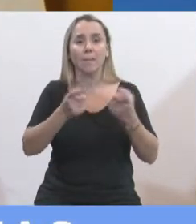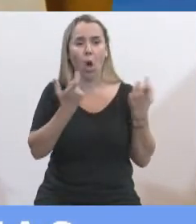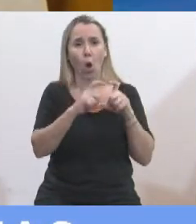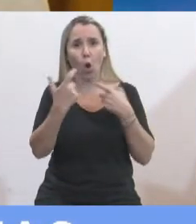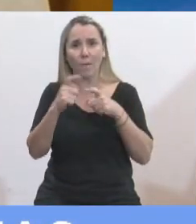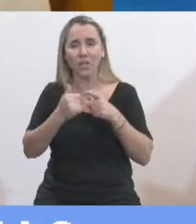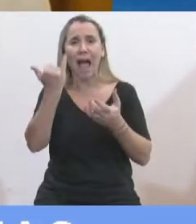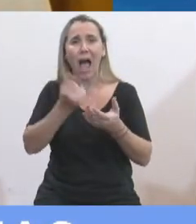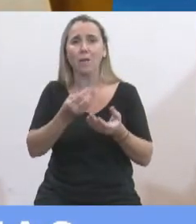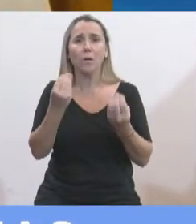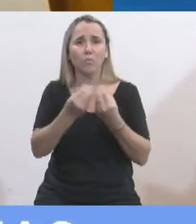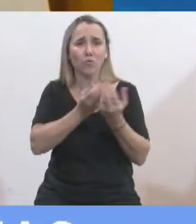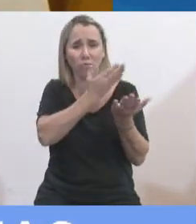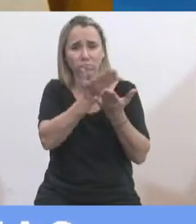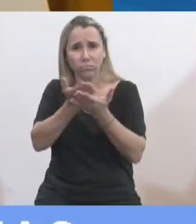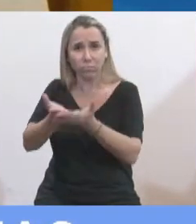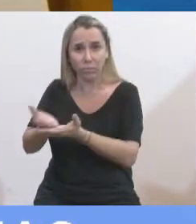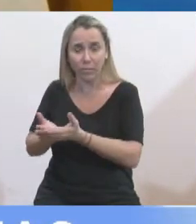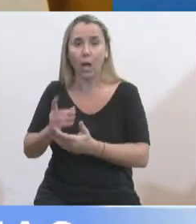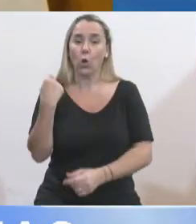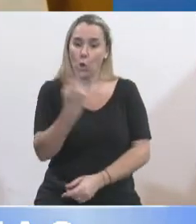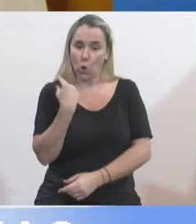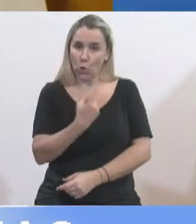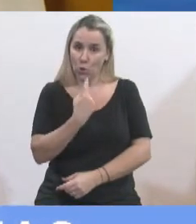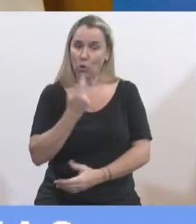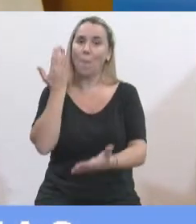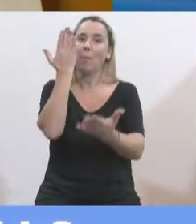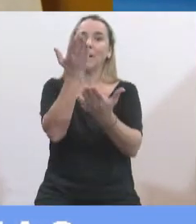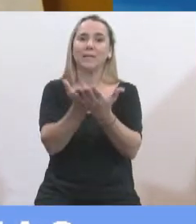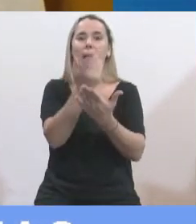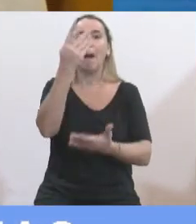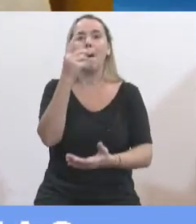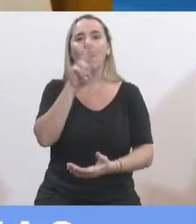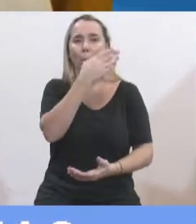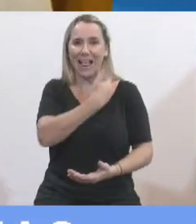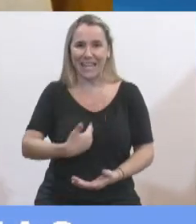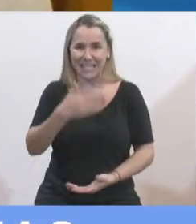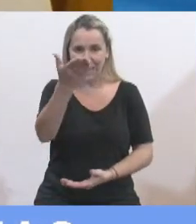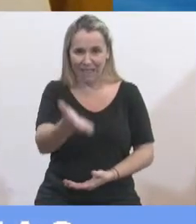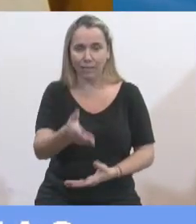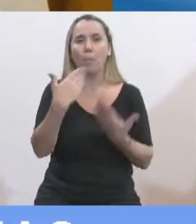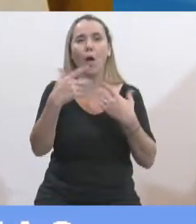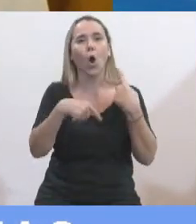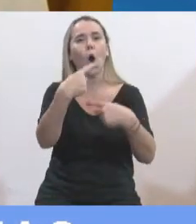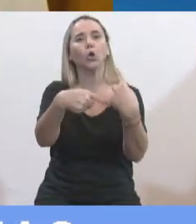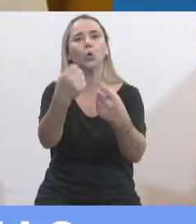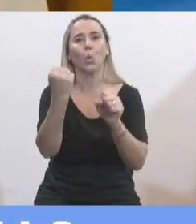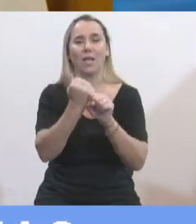emitiendo muchos despachos, hicimos una propuesta nosotros a la Presidenta de poder seguir trabajando,